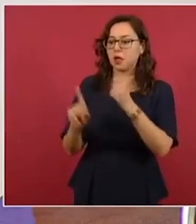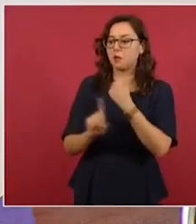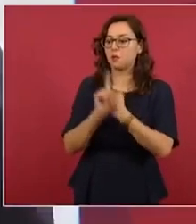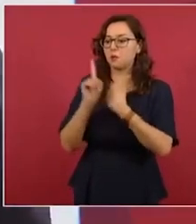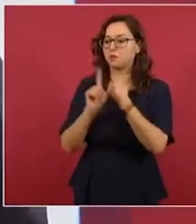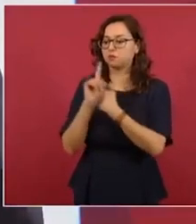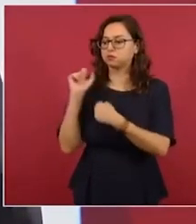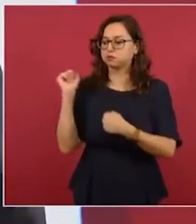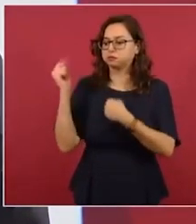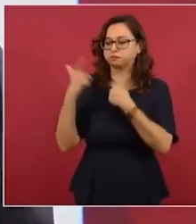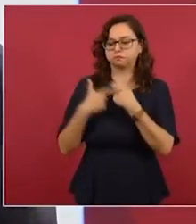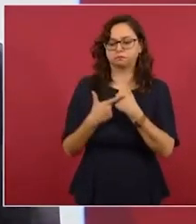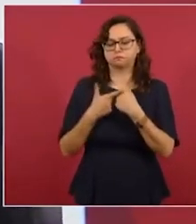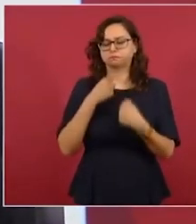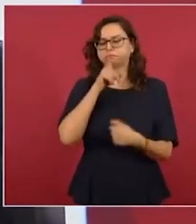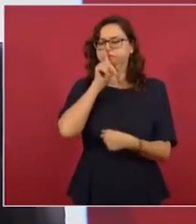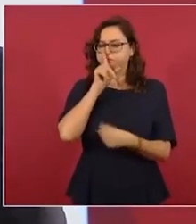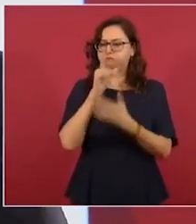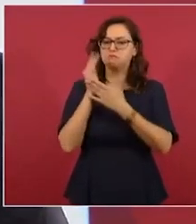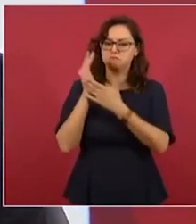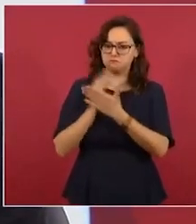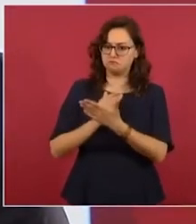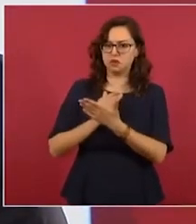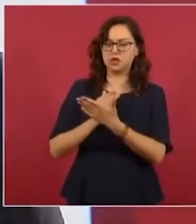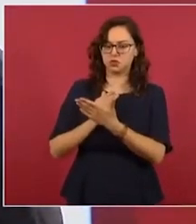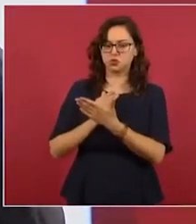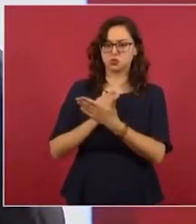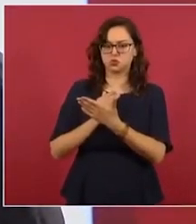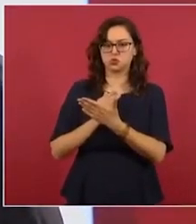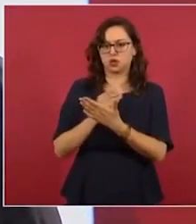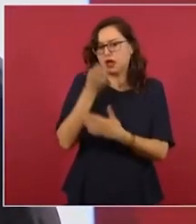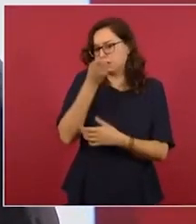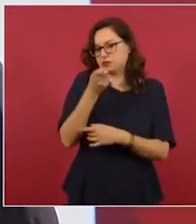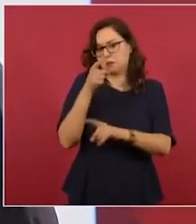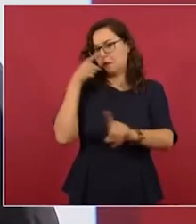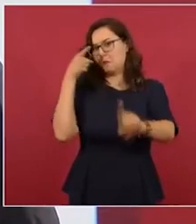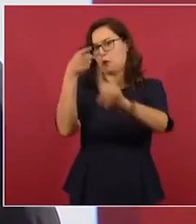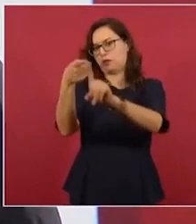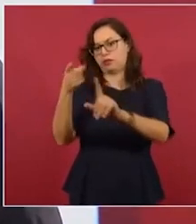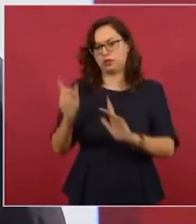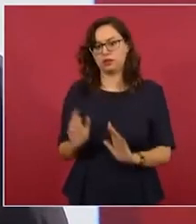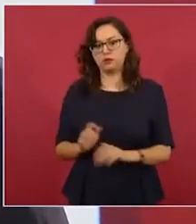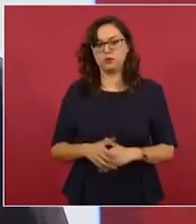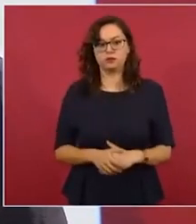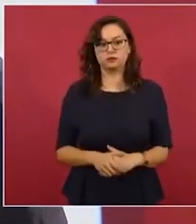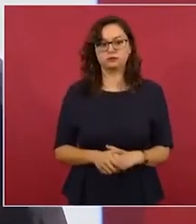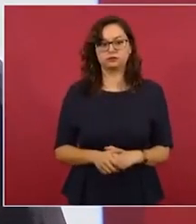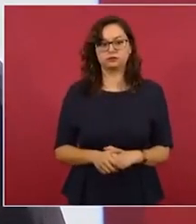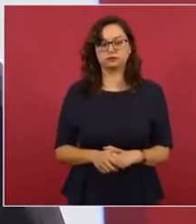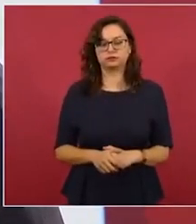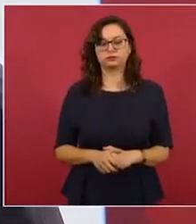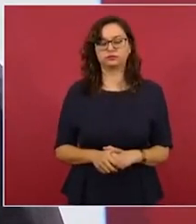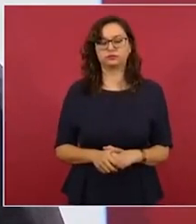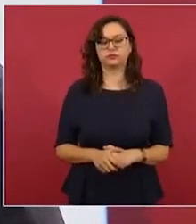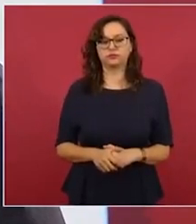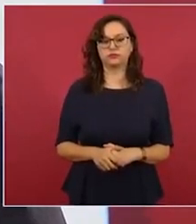Fíjense, el querer desacreditar